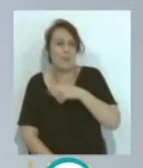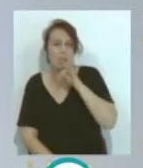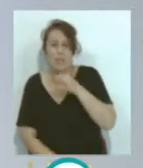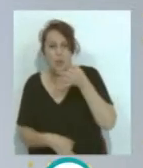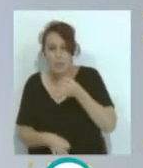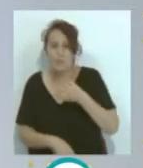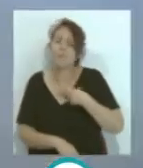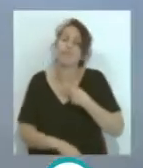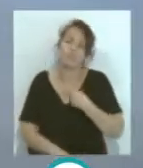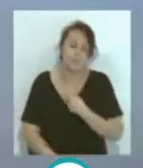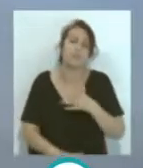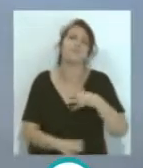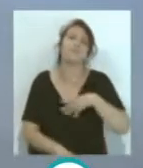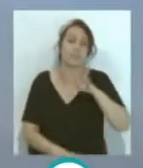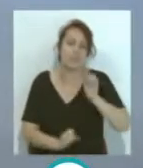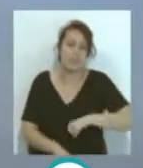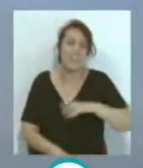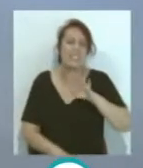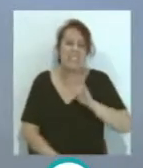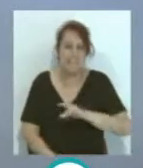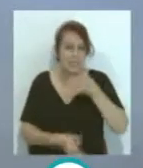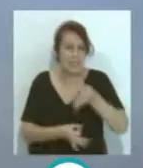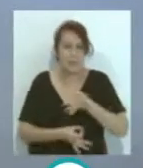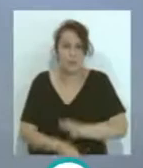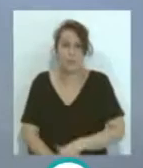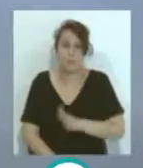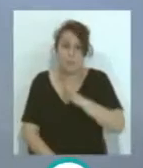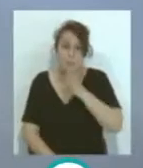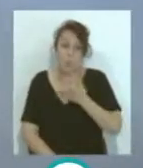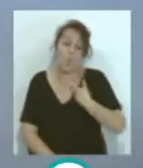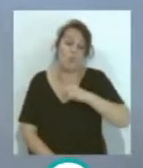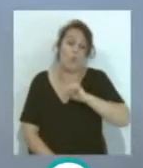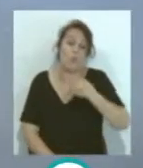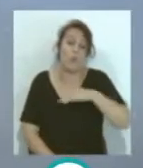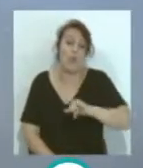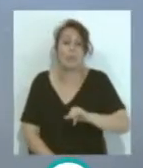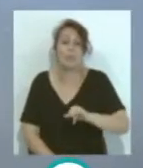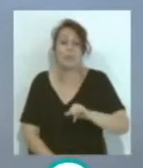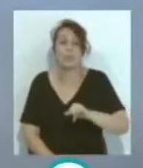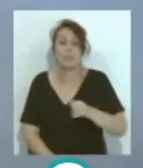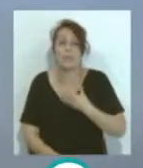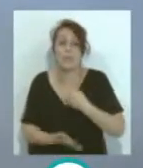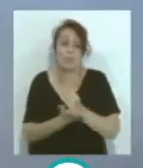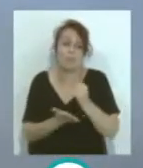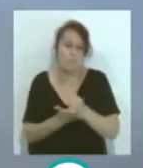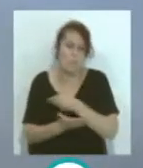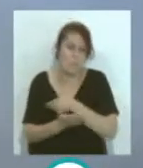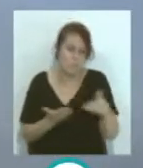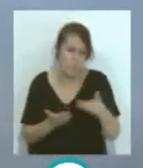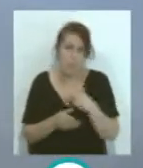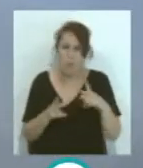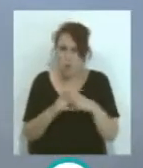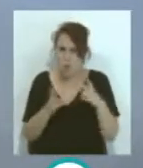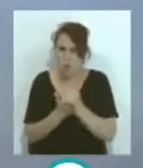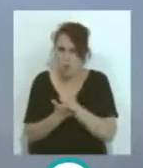...totalmente... ...totalmente siempre... ...creo... ...no sé... ...porque también es un club que tiene... ...muchísimos abonados... ...muchos socios... ...mucha